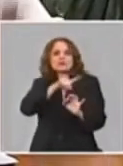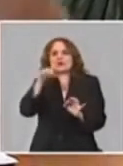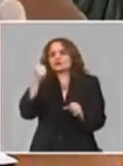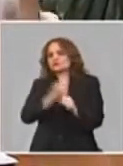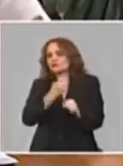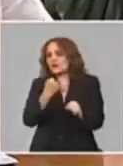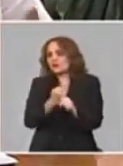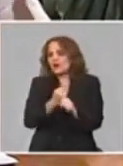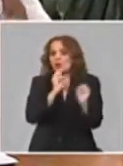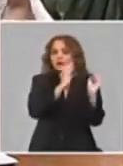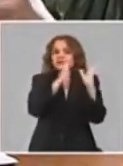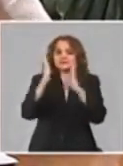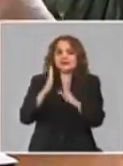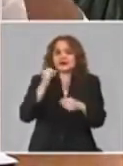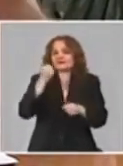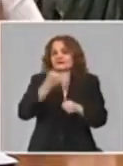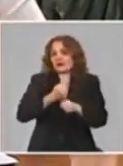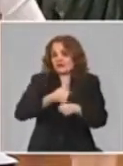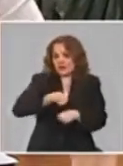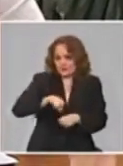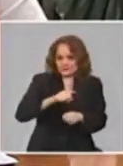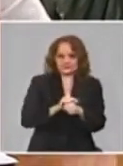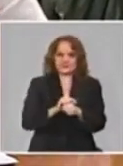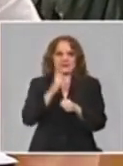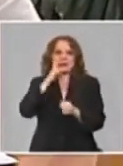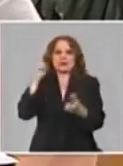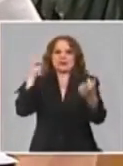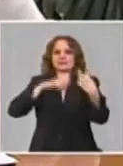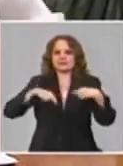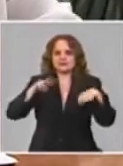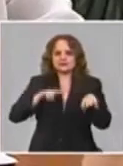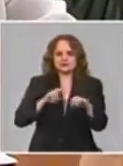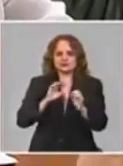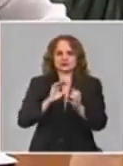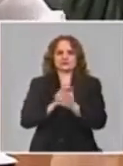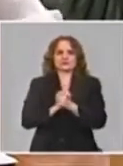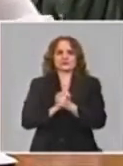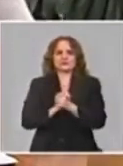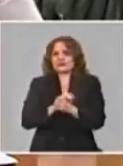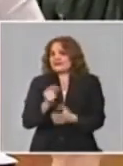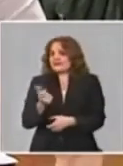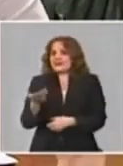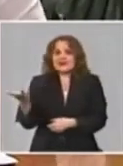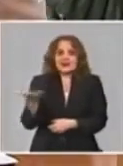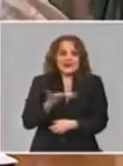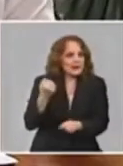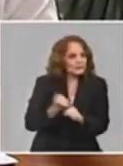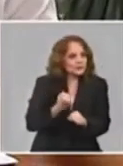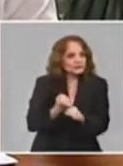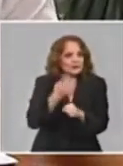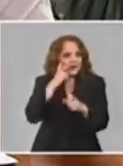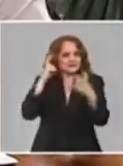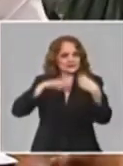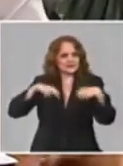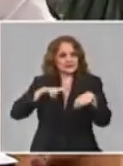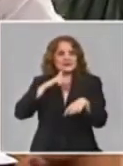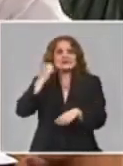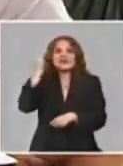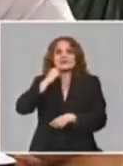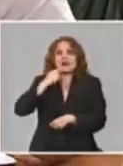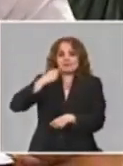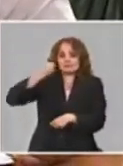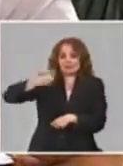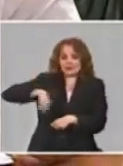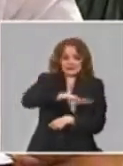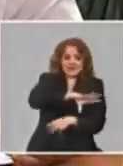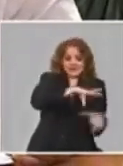entrando y generalizándose de manera rápida y el reto de que se aprovechen de él todo lo que se tenga que aprovechar y publicar para